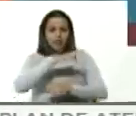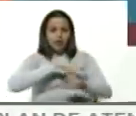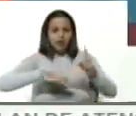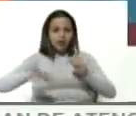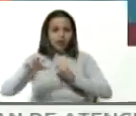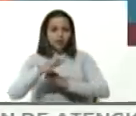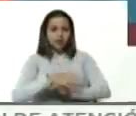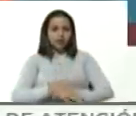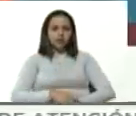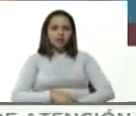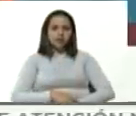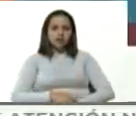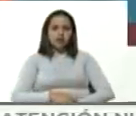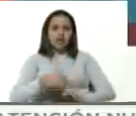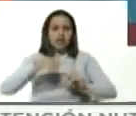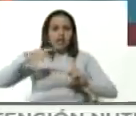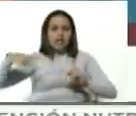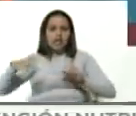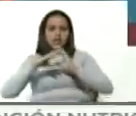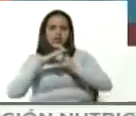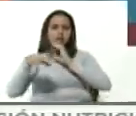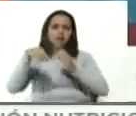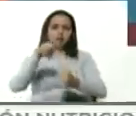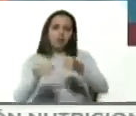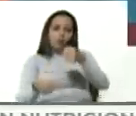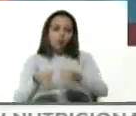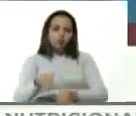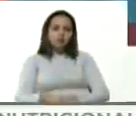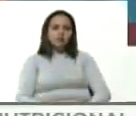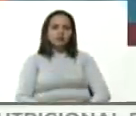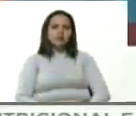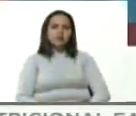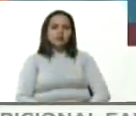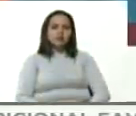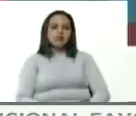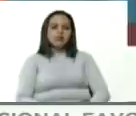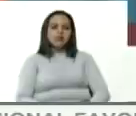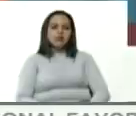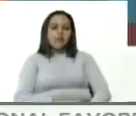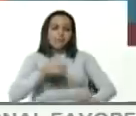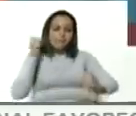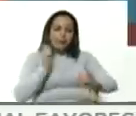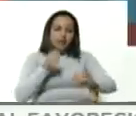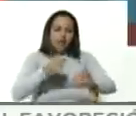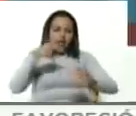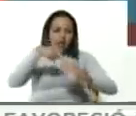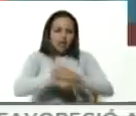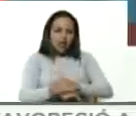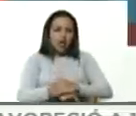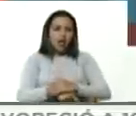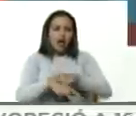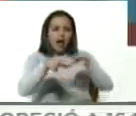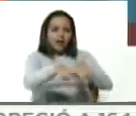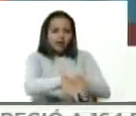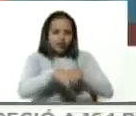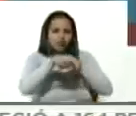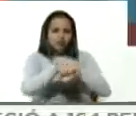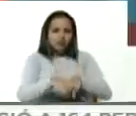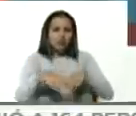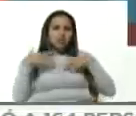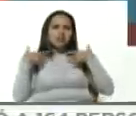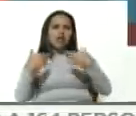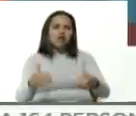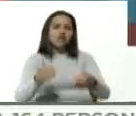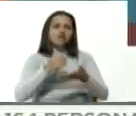la energía, transporte, minería, agricultura, salud, farmacéutico,